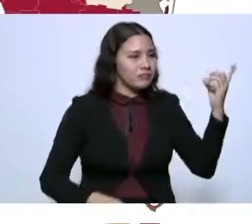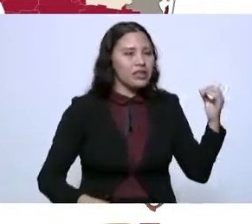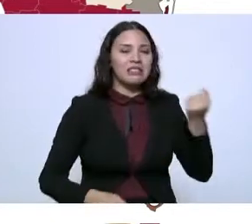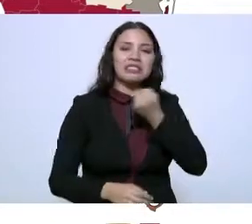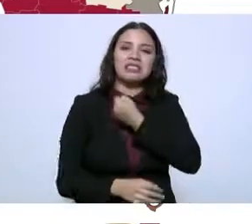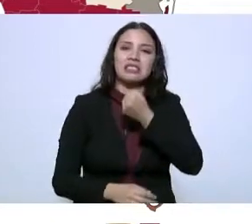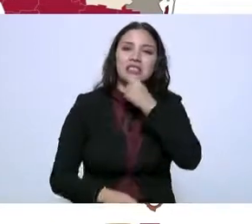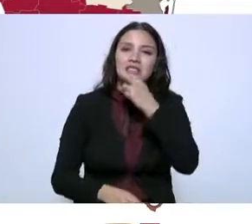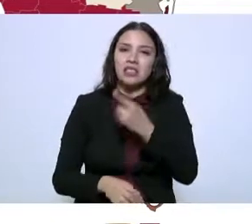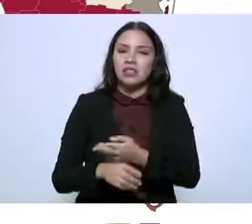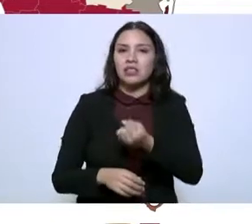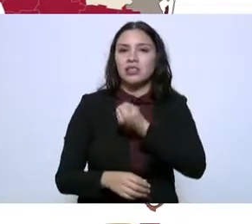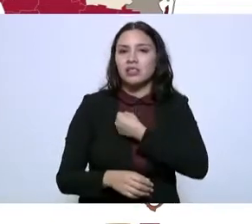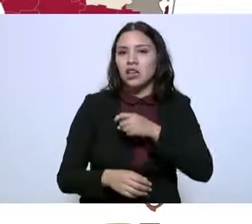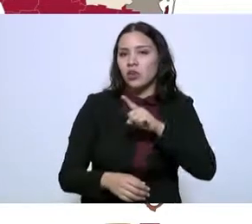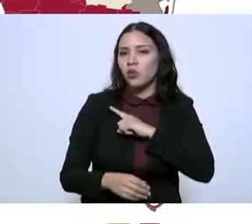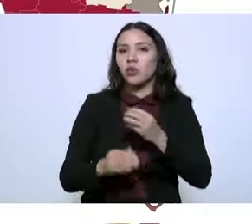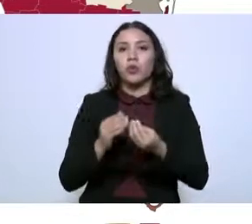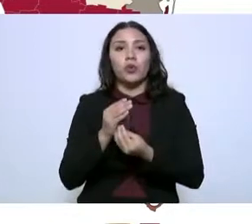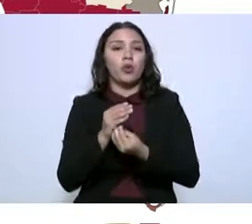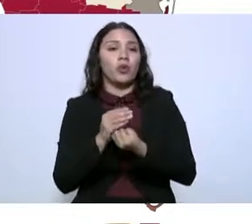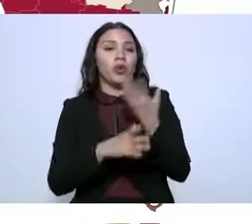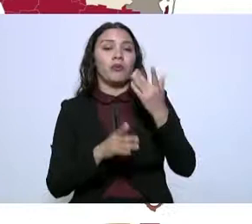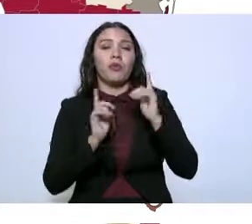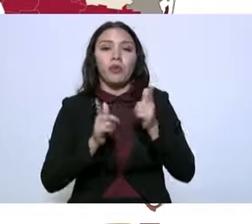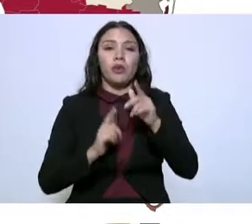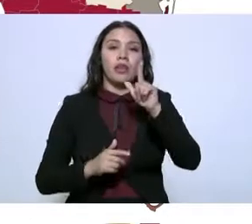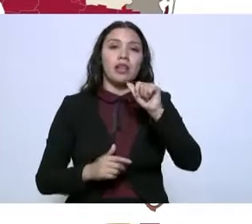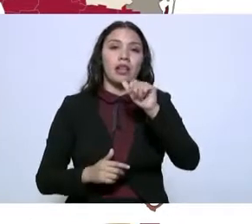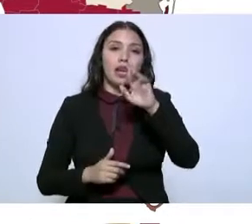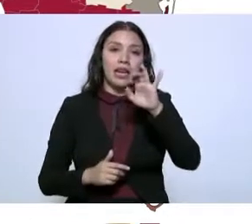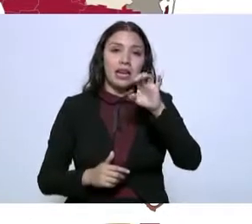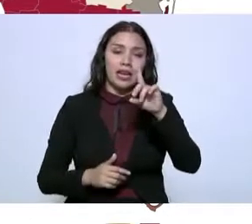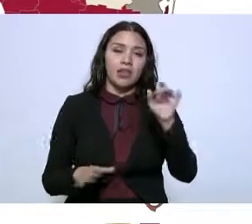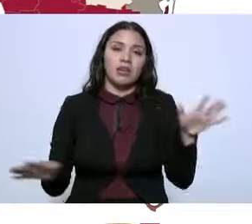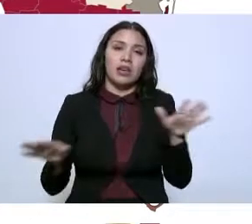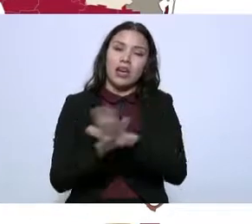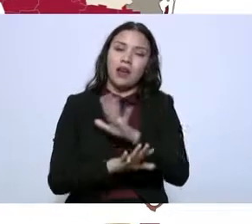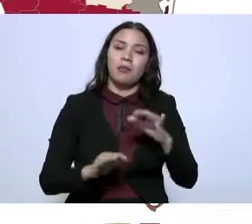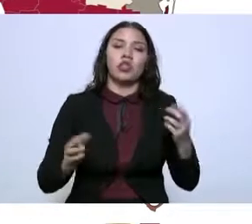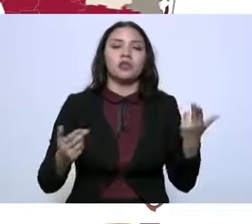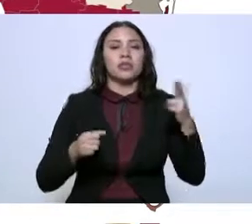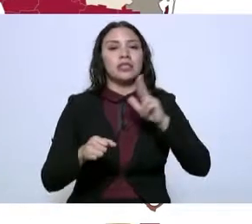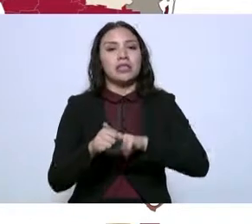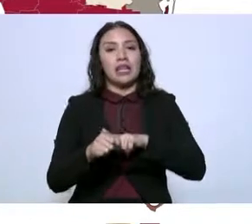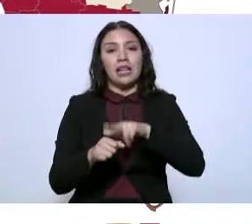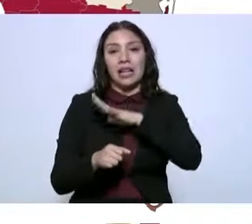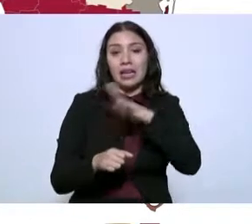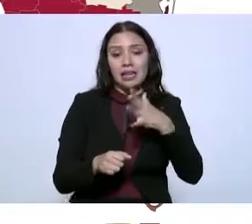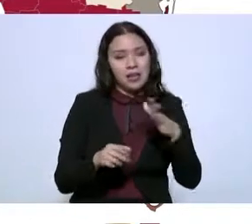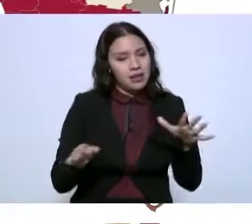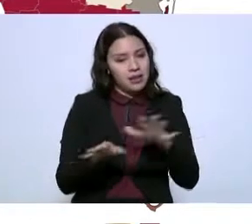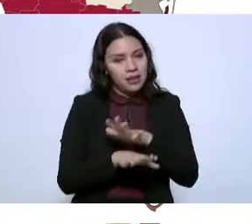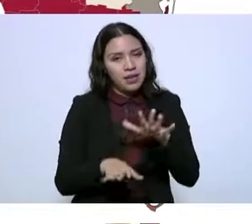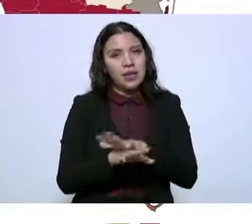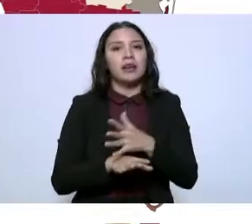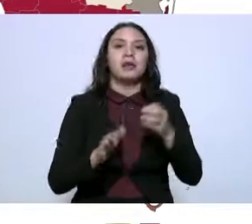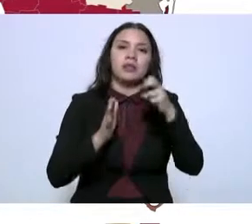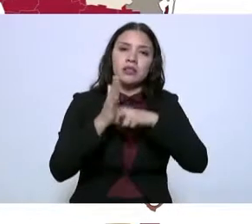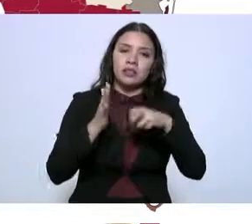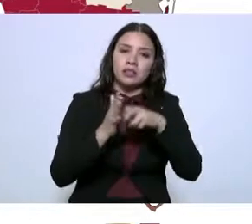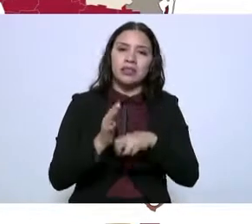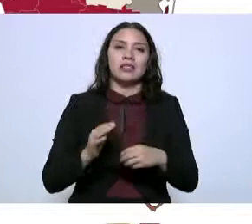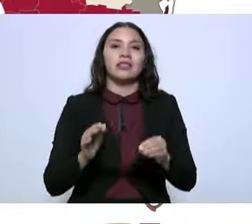de la salud, como es en Nuevo Laredo la sustitución del Hospital General, que sería una situación muy